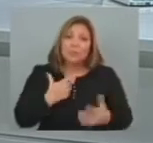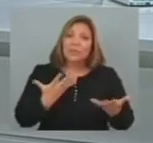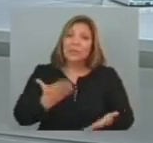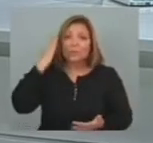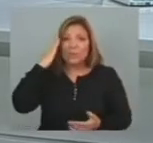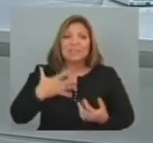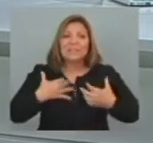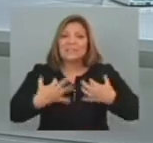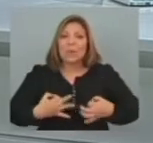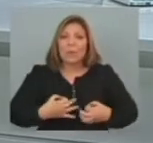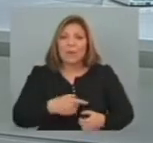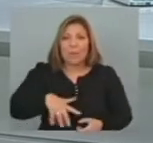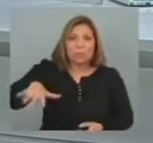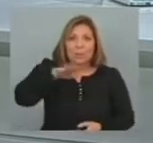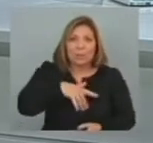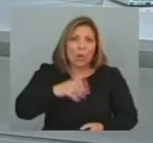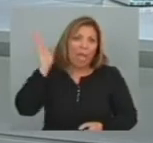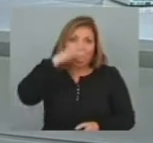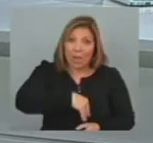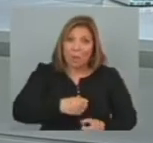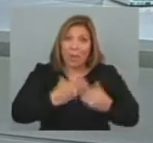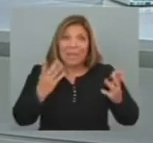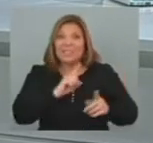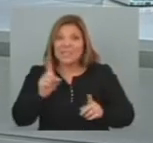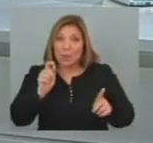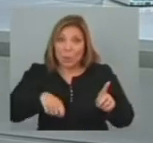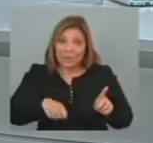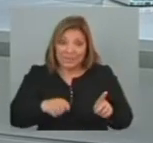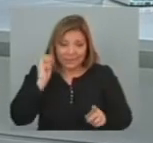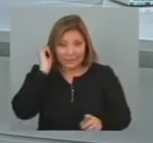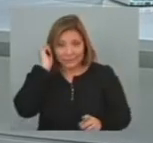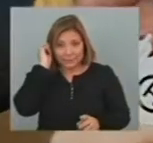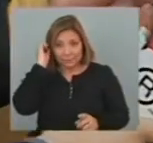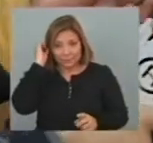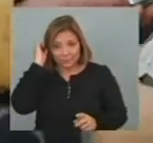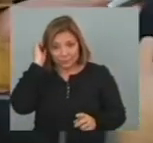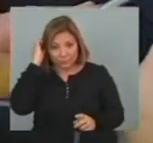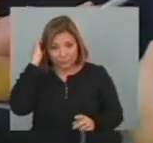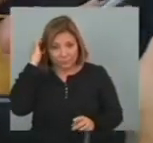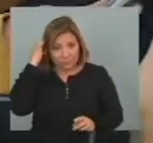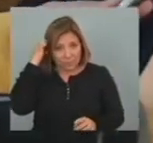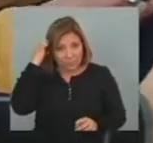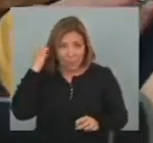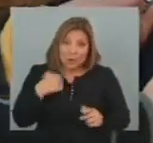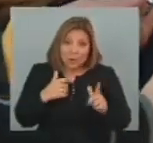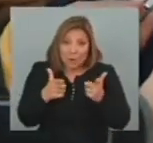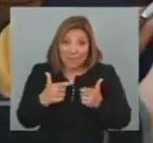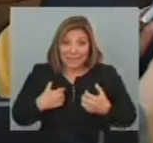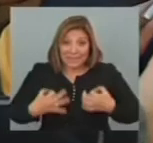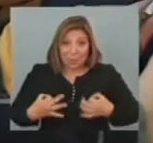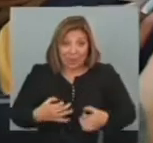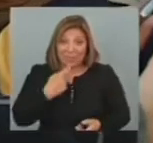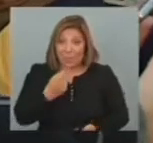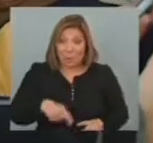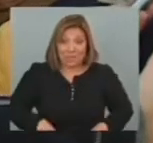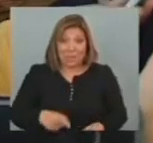Precisamente En referencia A la implementación De este sistema Denominado El guardián No No tenemos garantías Porque el propio ministro Ha dicho Por